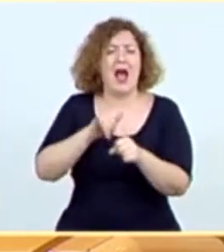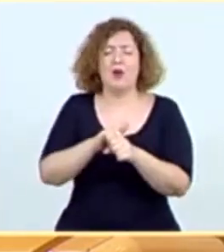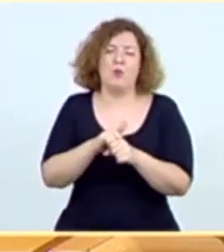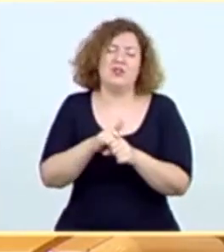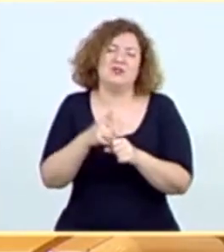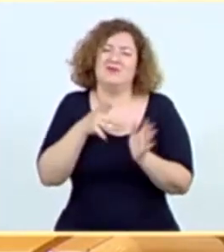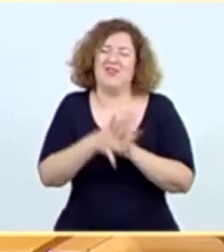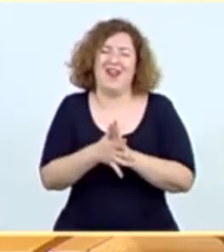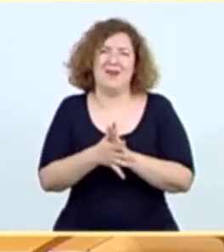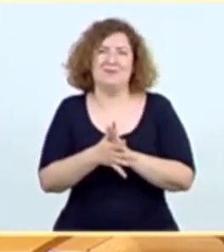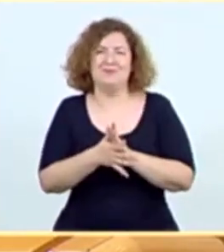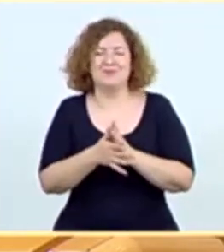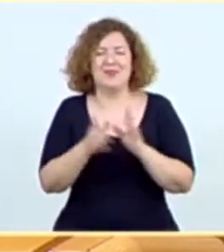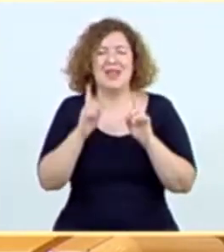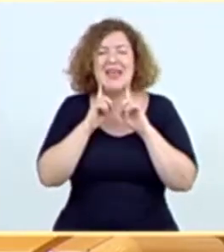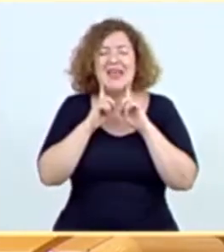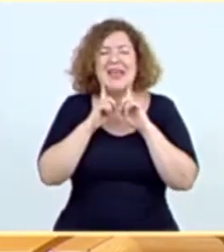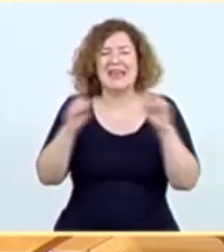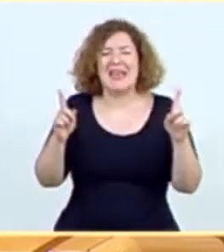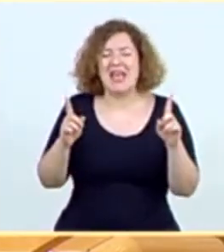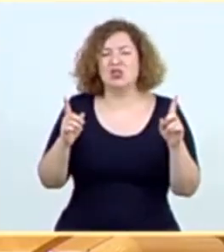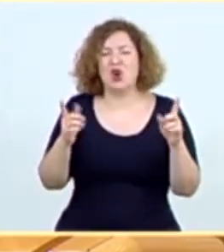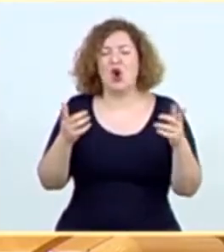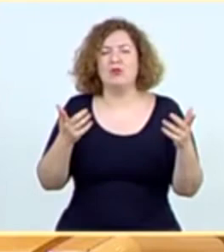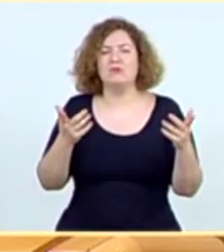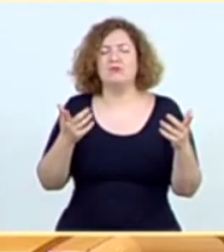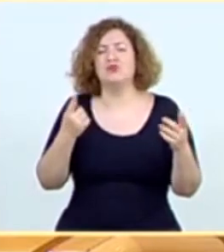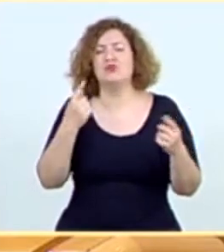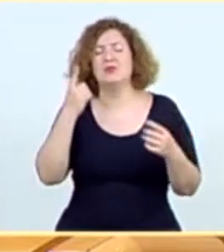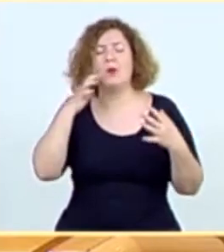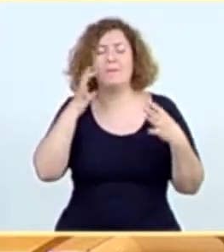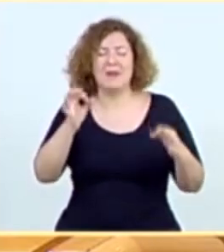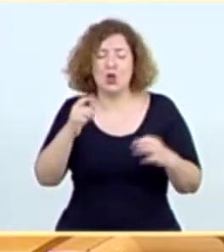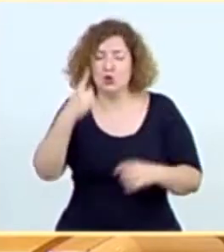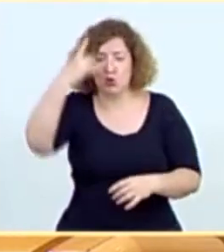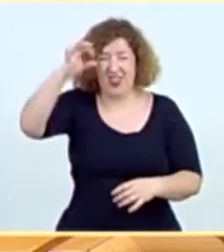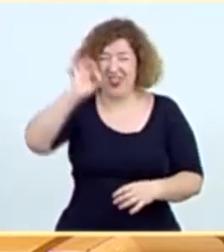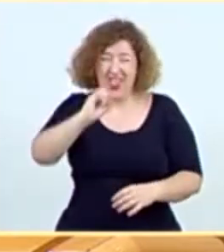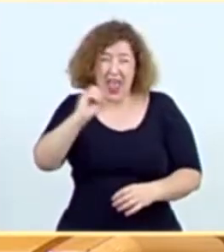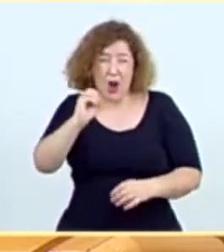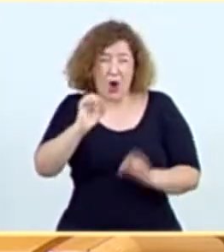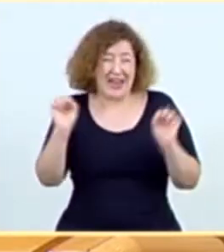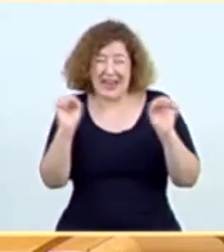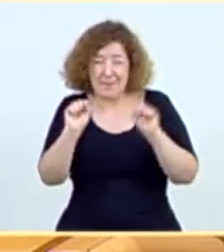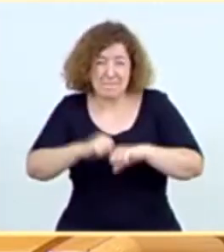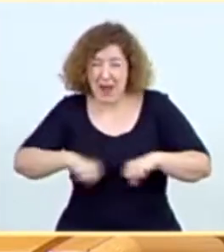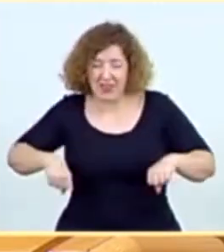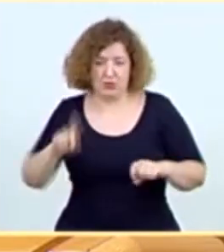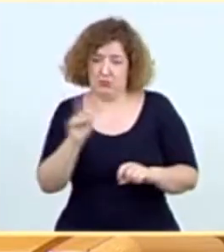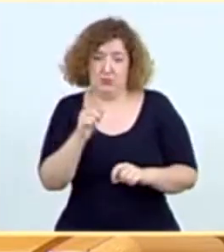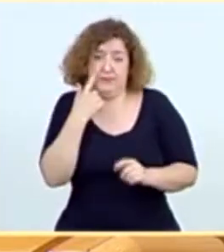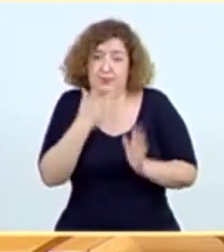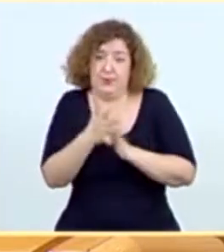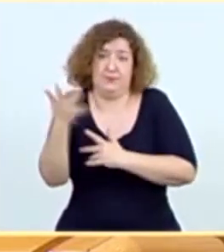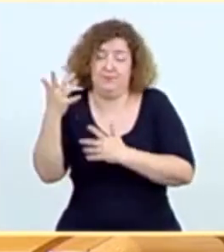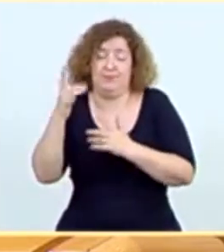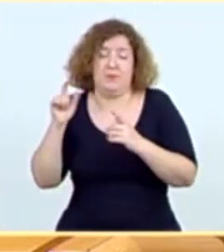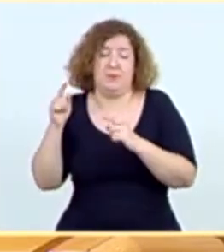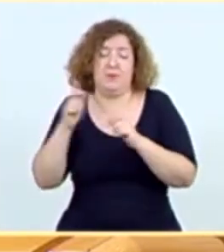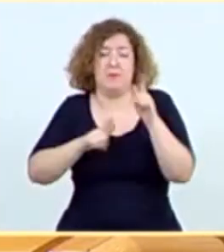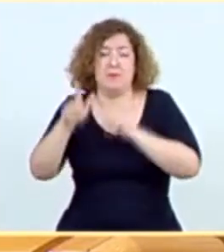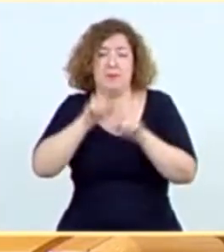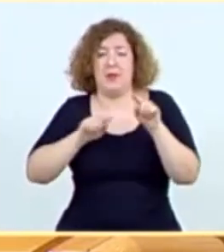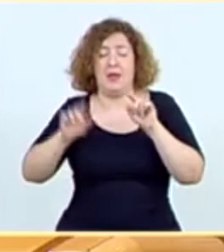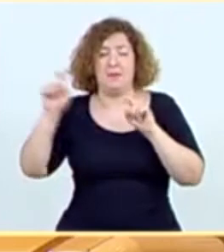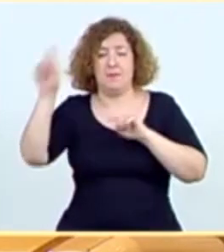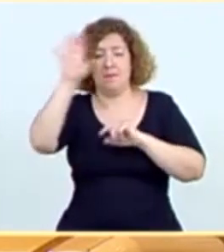hay. Para mí lo más importante es la limitación de venida de pasajeros de otros países. Le voy a dar un dato, es un dato, simplemente ya lo sé, que